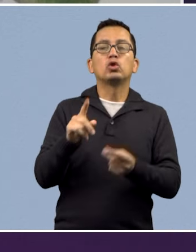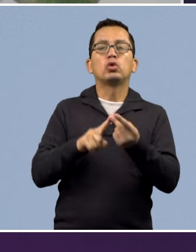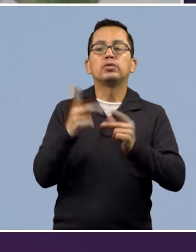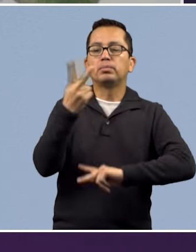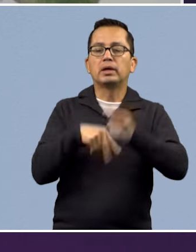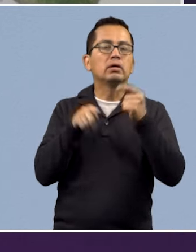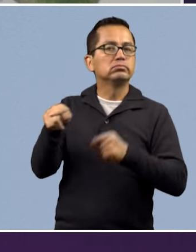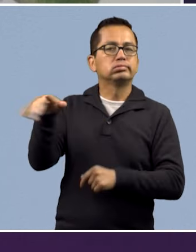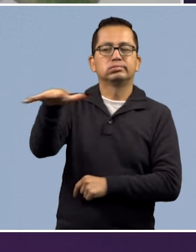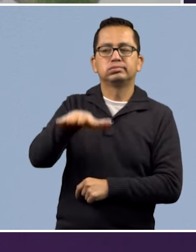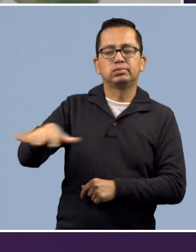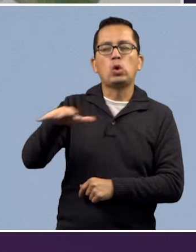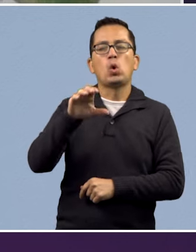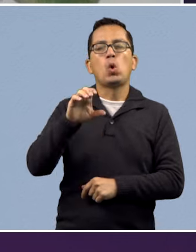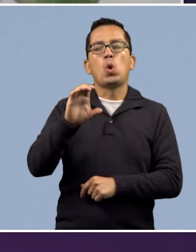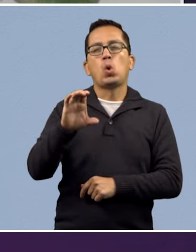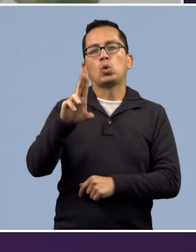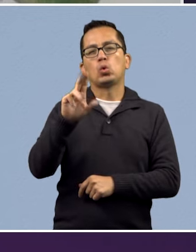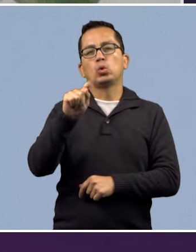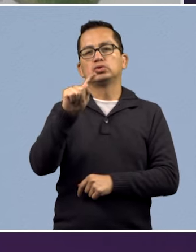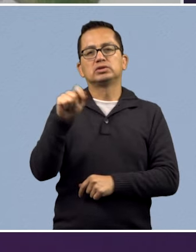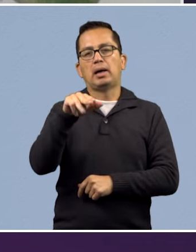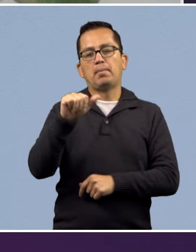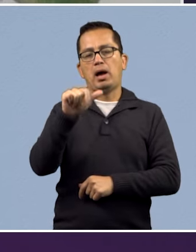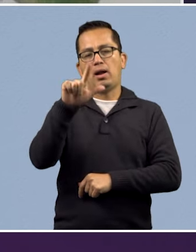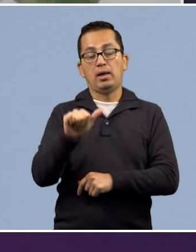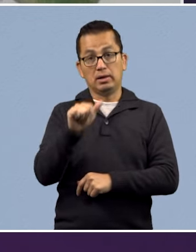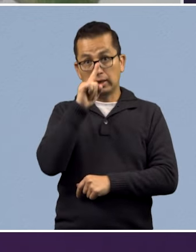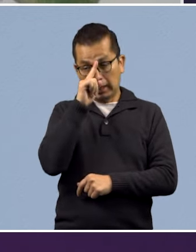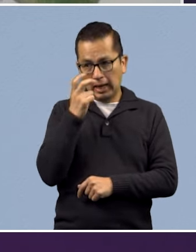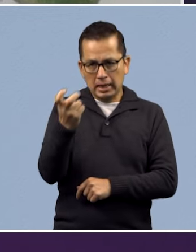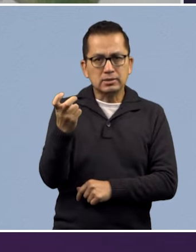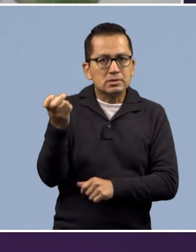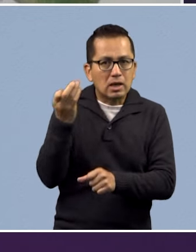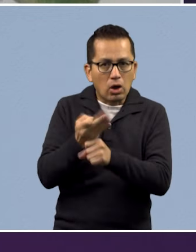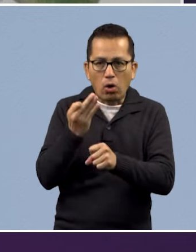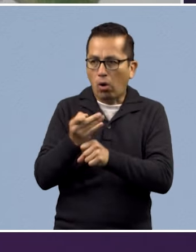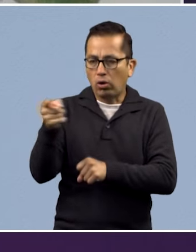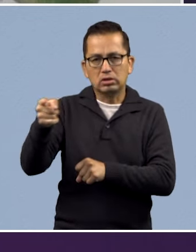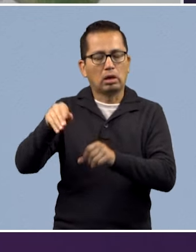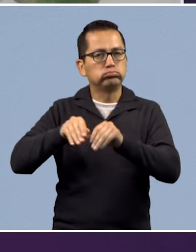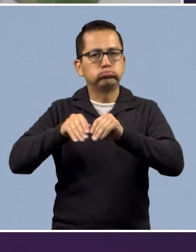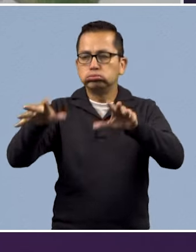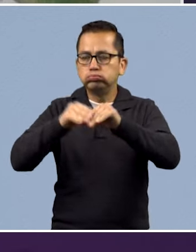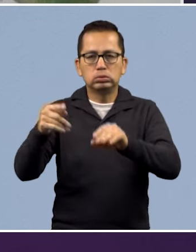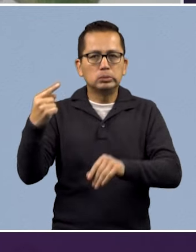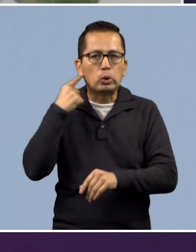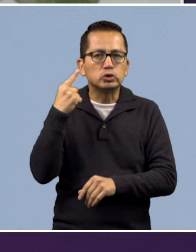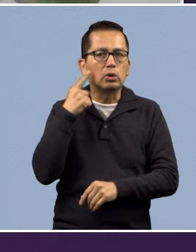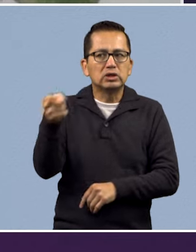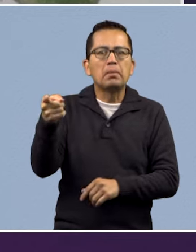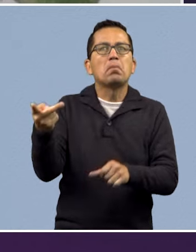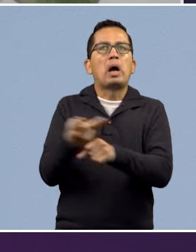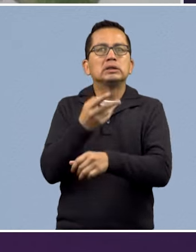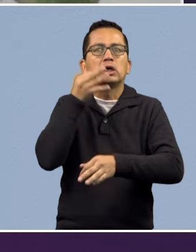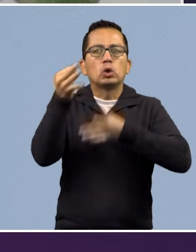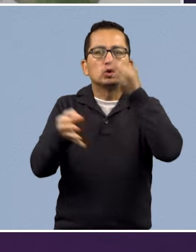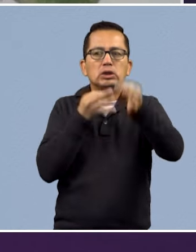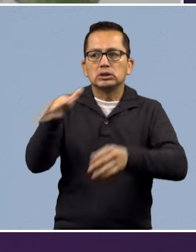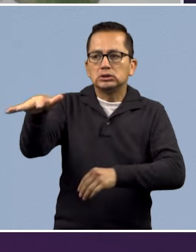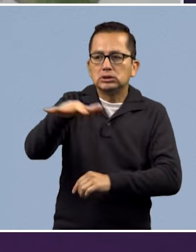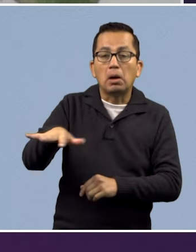Kutzamala, del cual pues ahorita se están oyendo muchas noticias porque